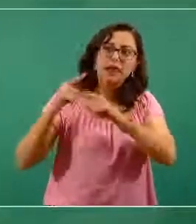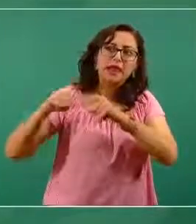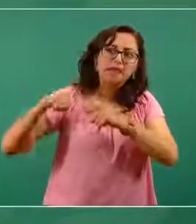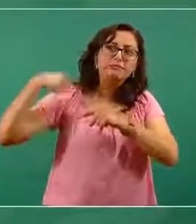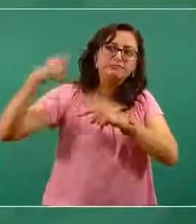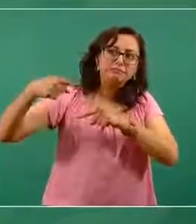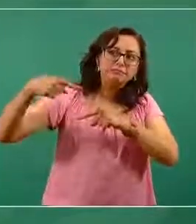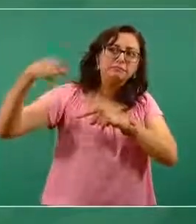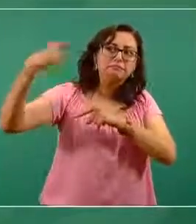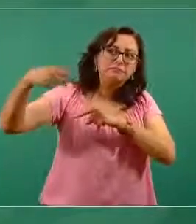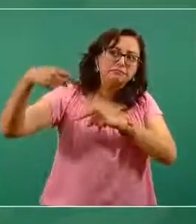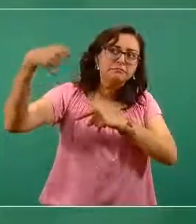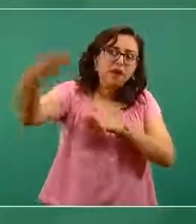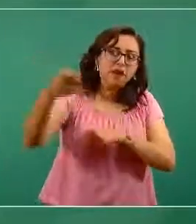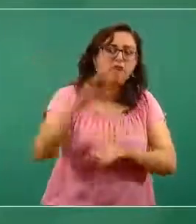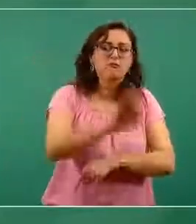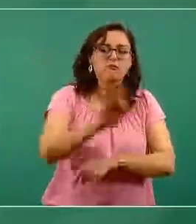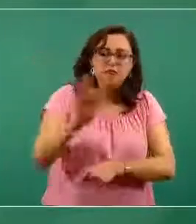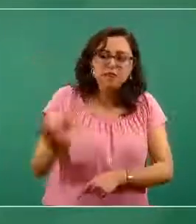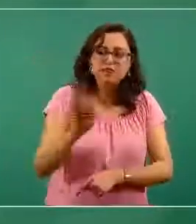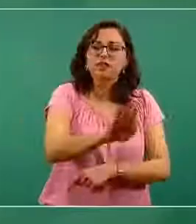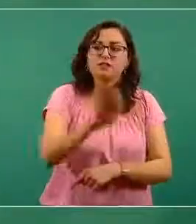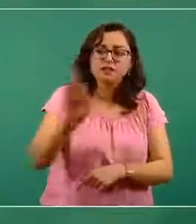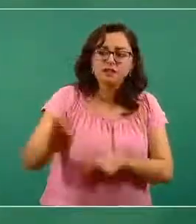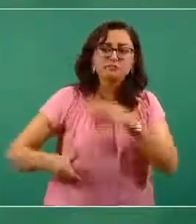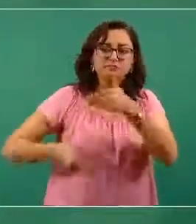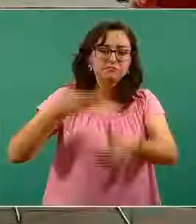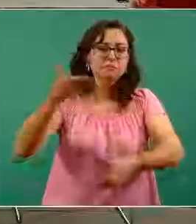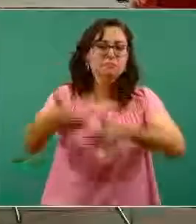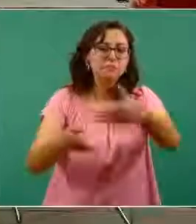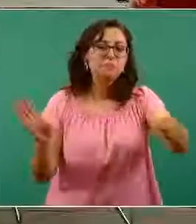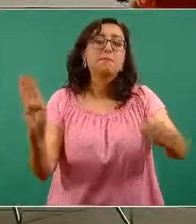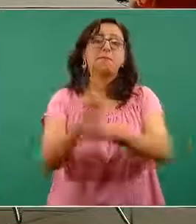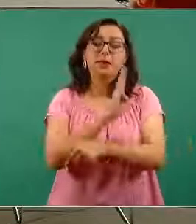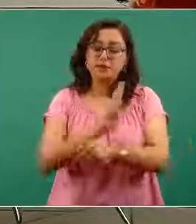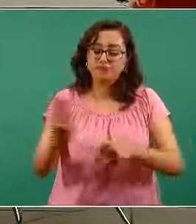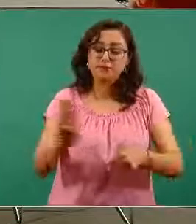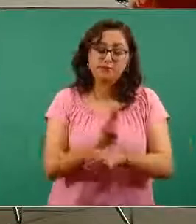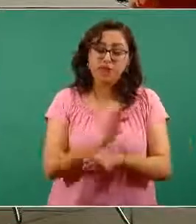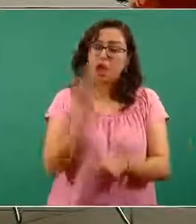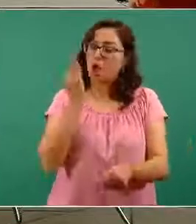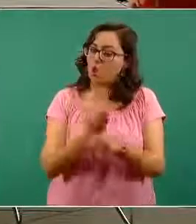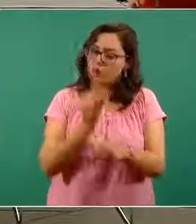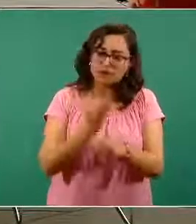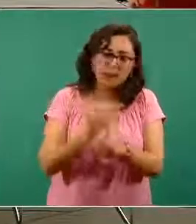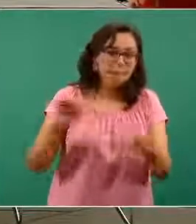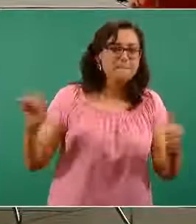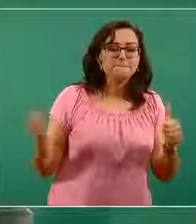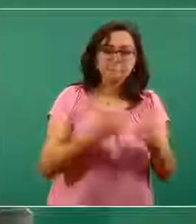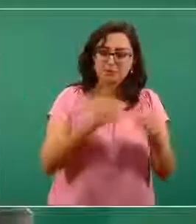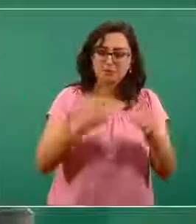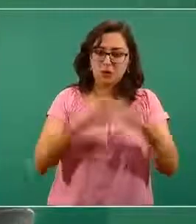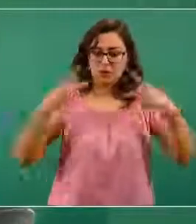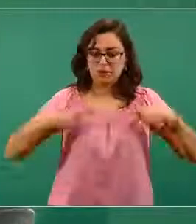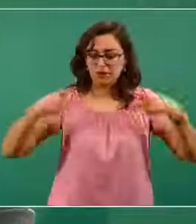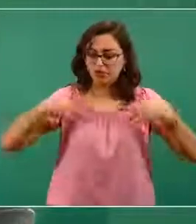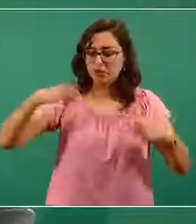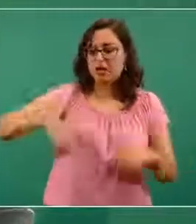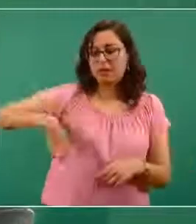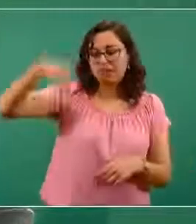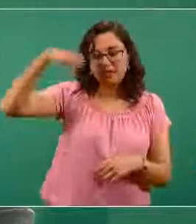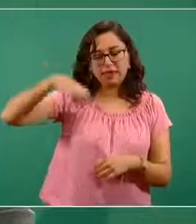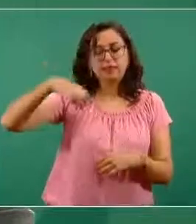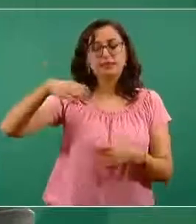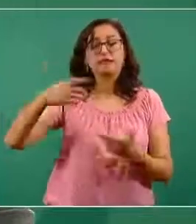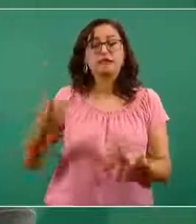a todas nuestras personas adultas mayores vacunadas en el momento en el que la vacuna esté disponible en el municipio